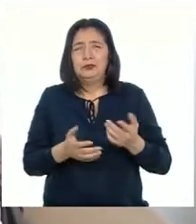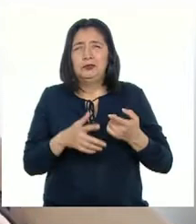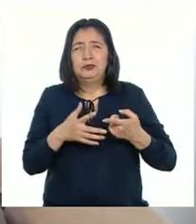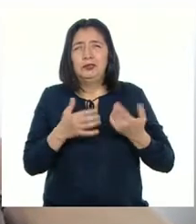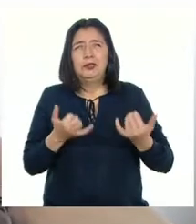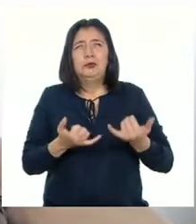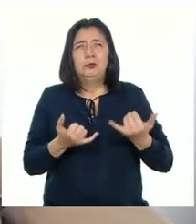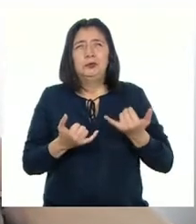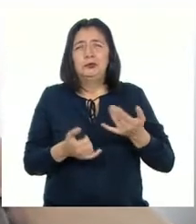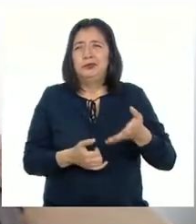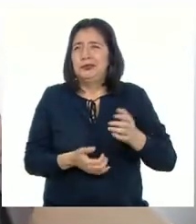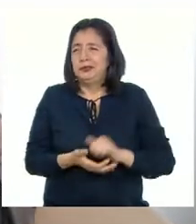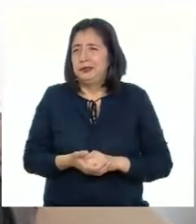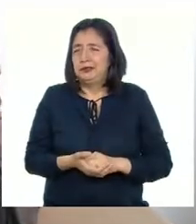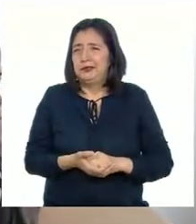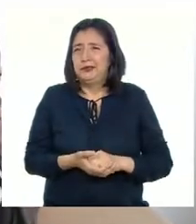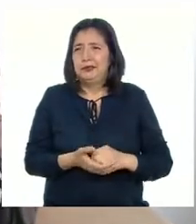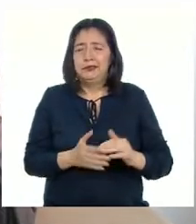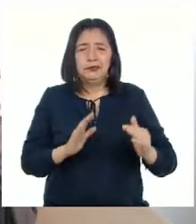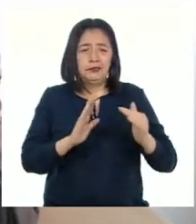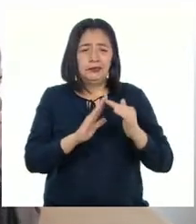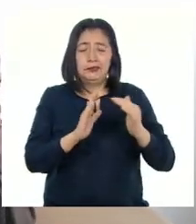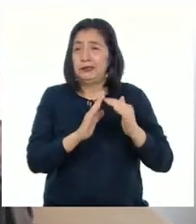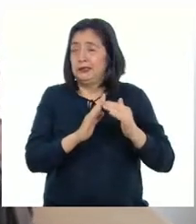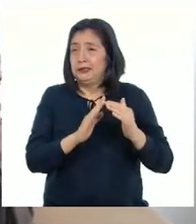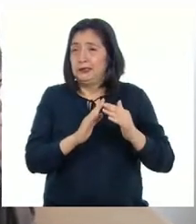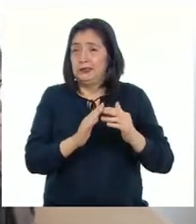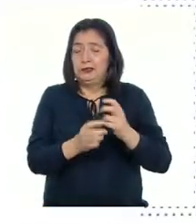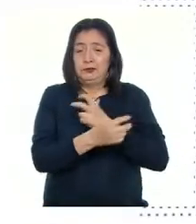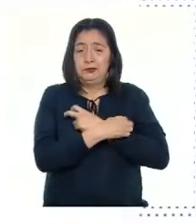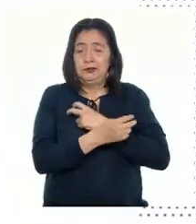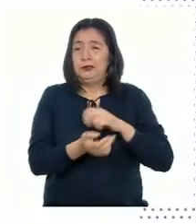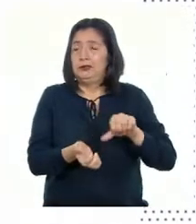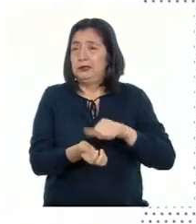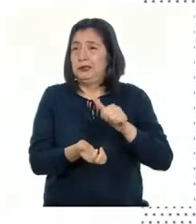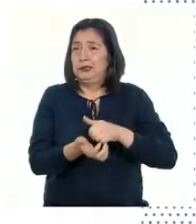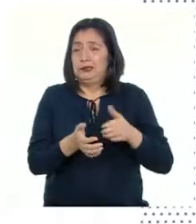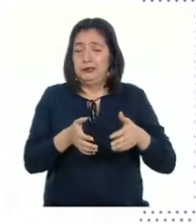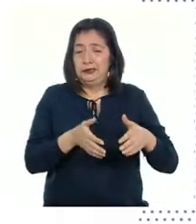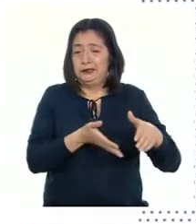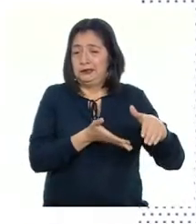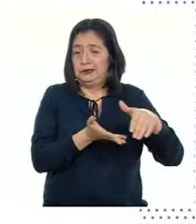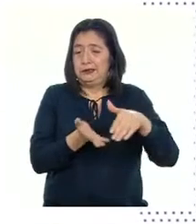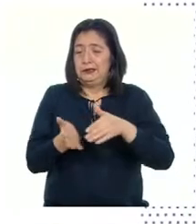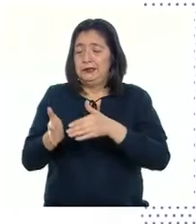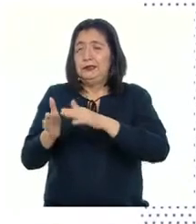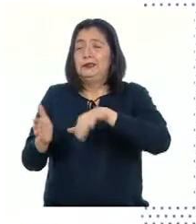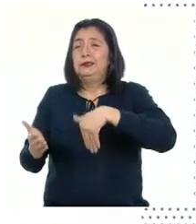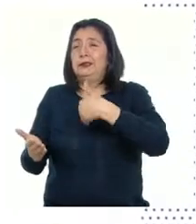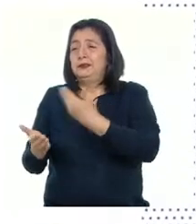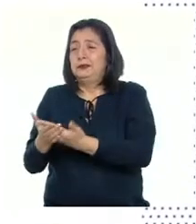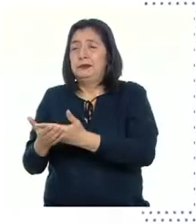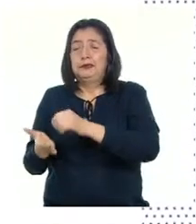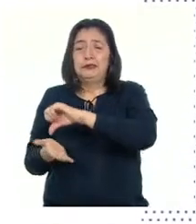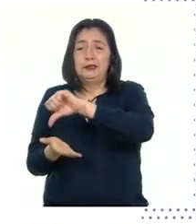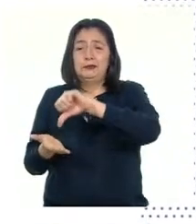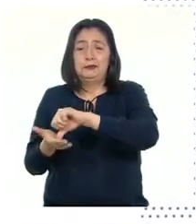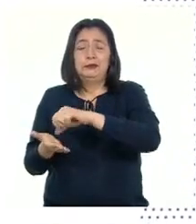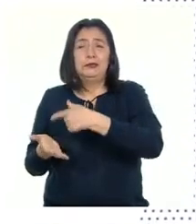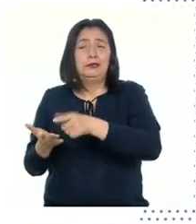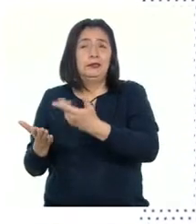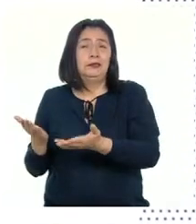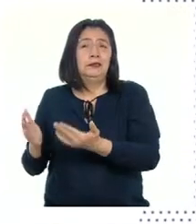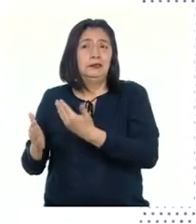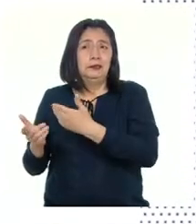actualmente el Museo de Arte El Paseo Colón Y acababa en la Plaza de Armas Donde los que llegaban